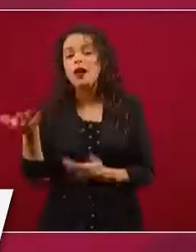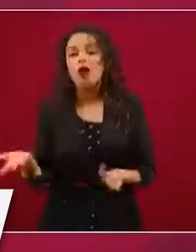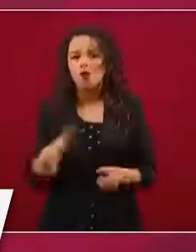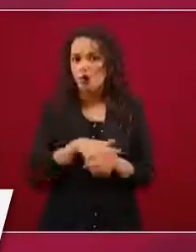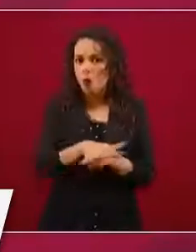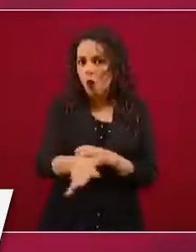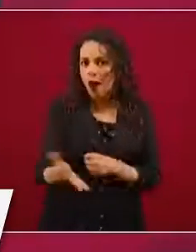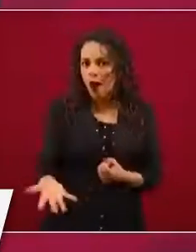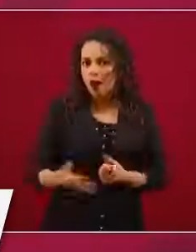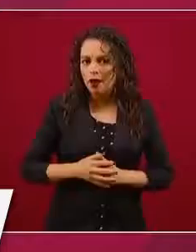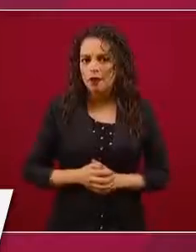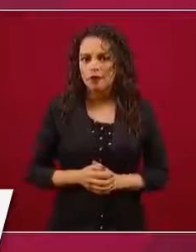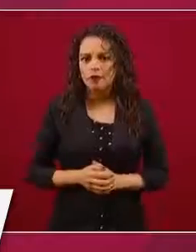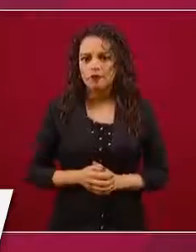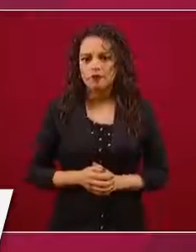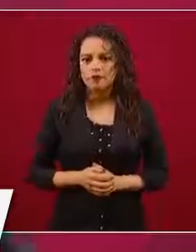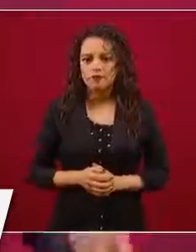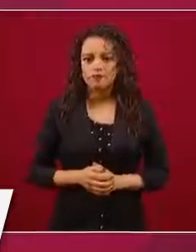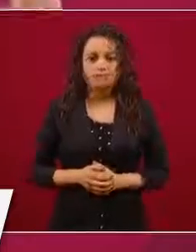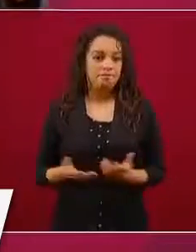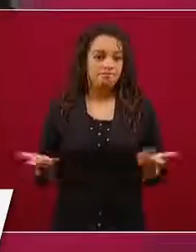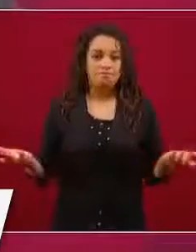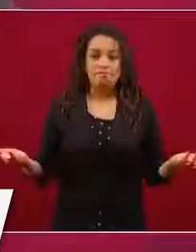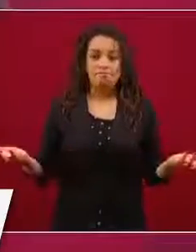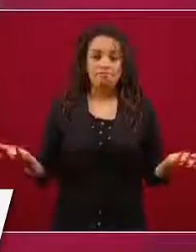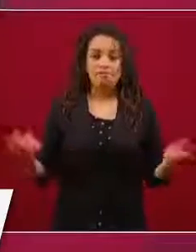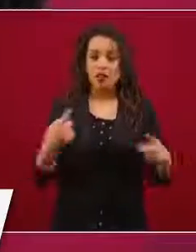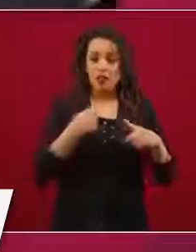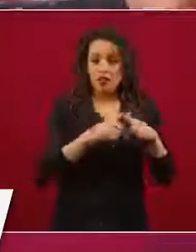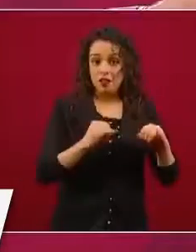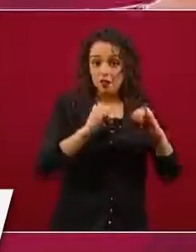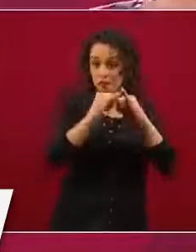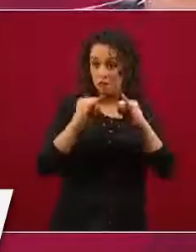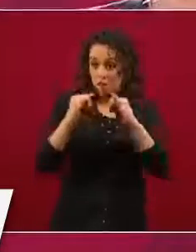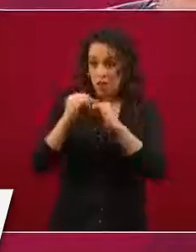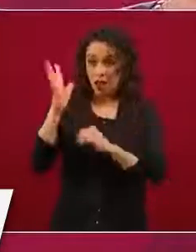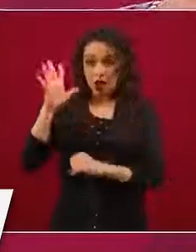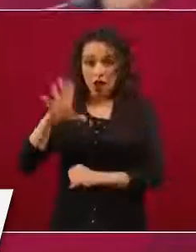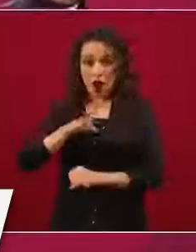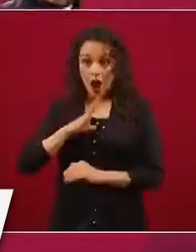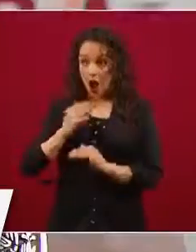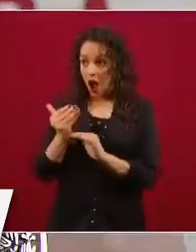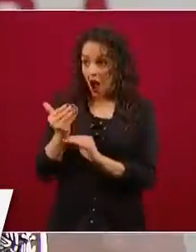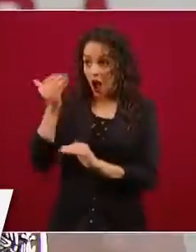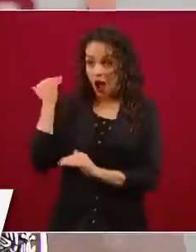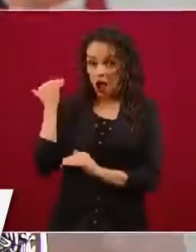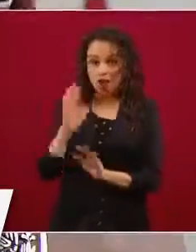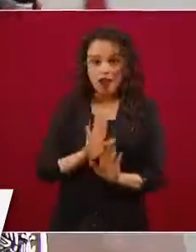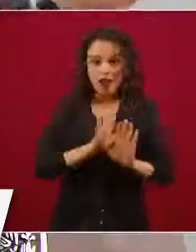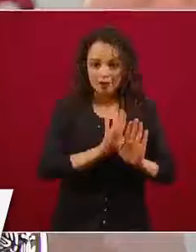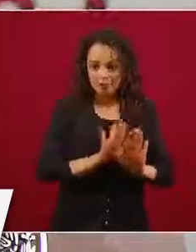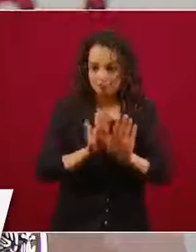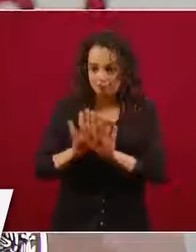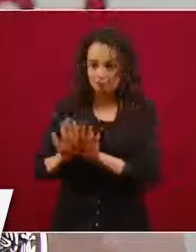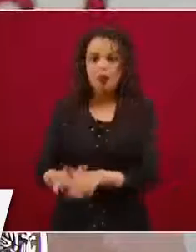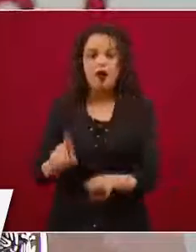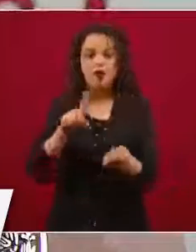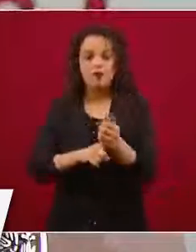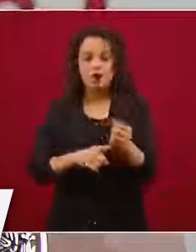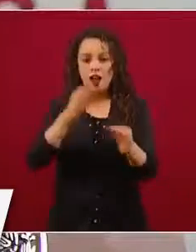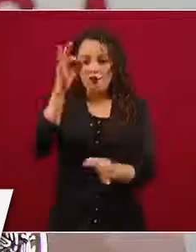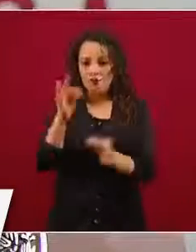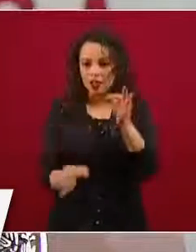las instancias que ya existían se mantengan, la fiscalía